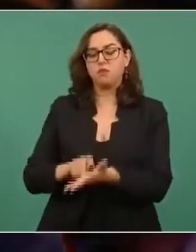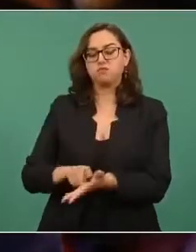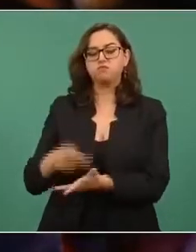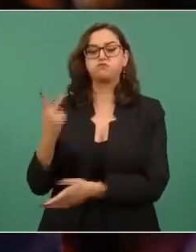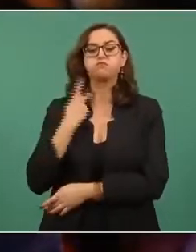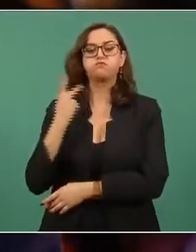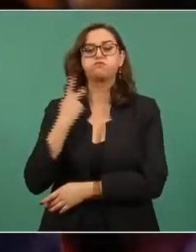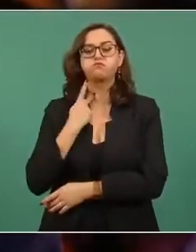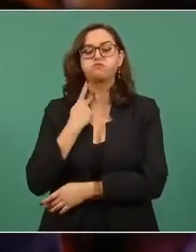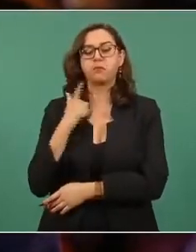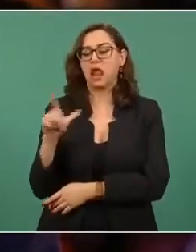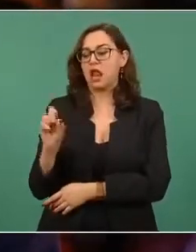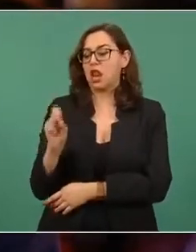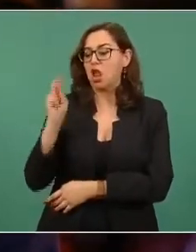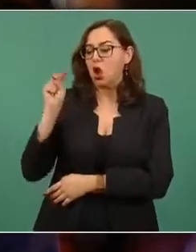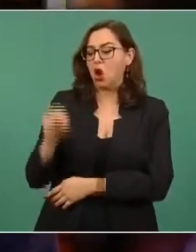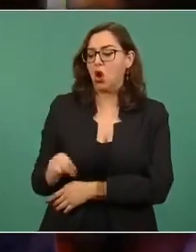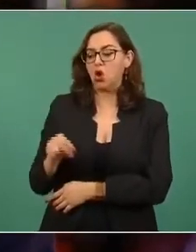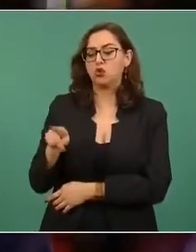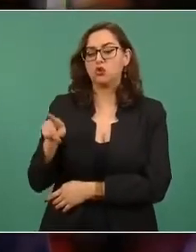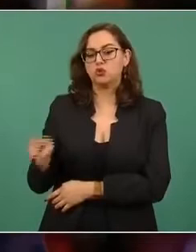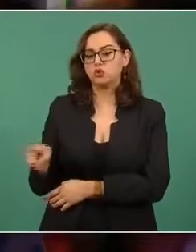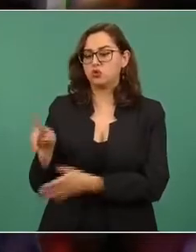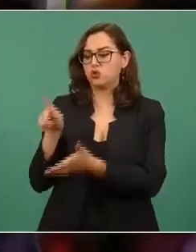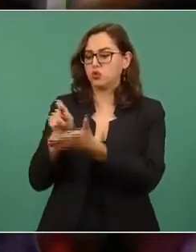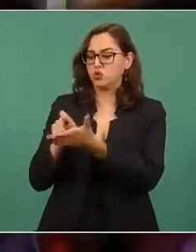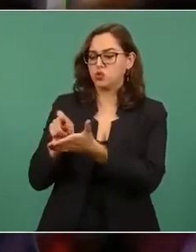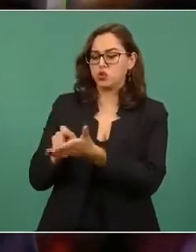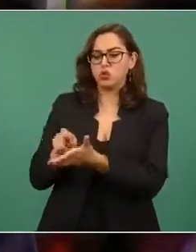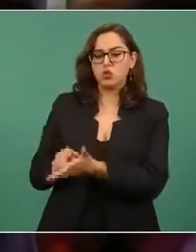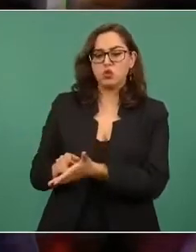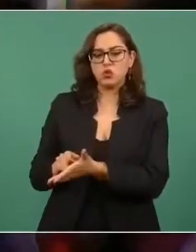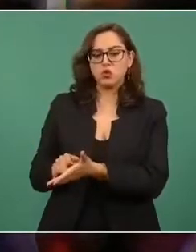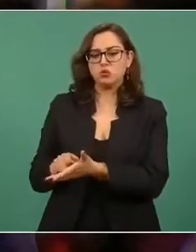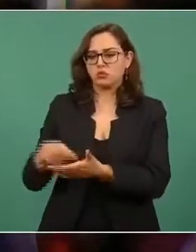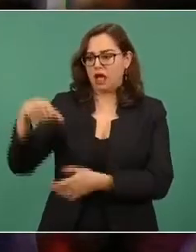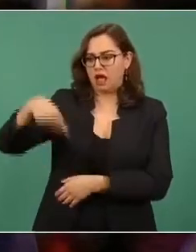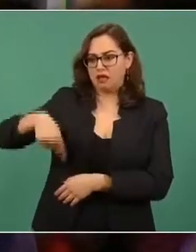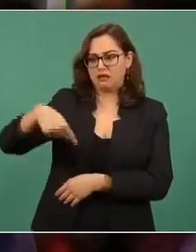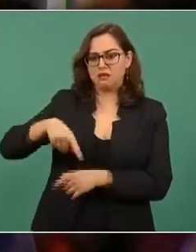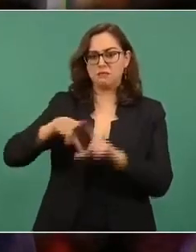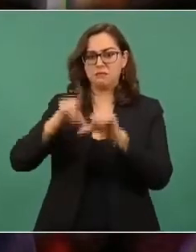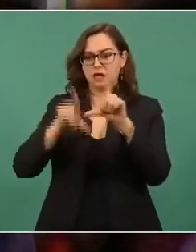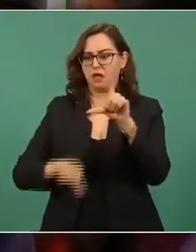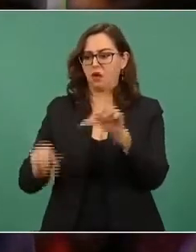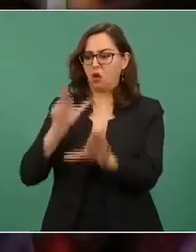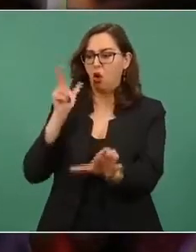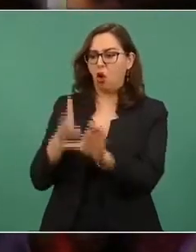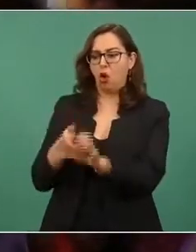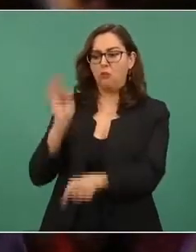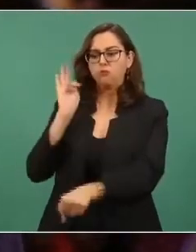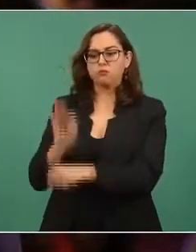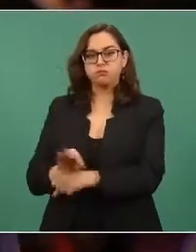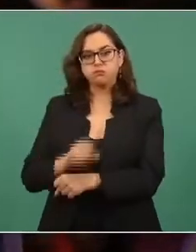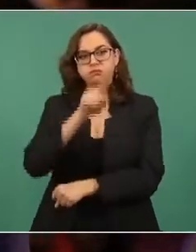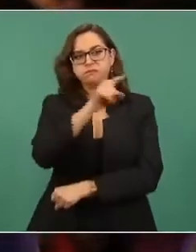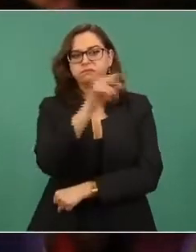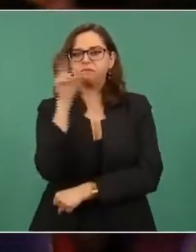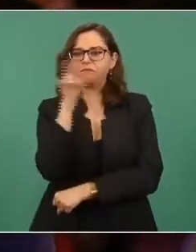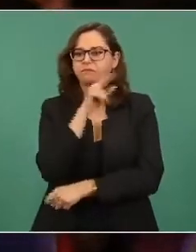Trotsky que estaba asilado en nuestro país. Si hasta